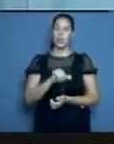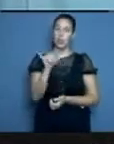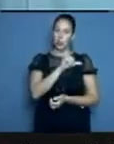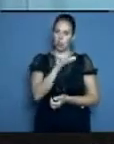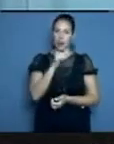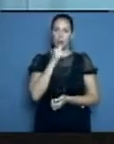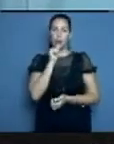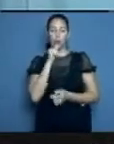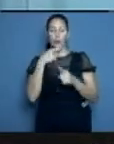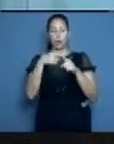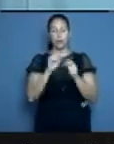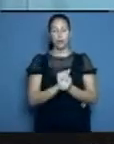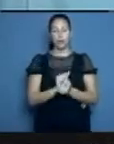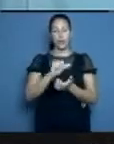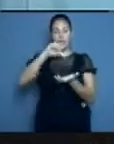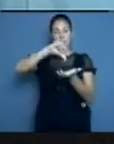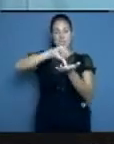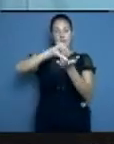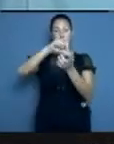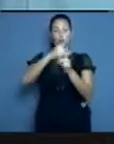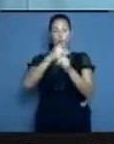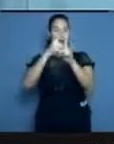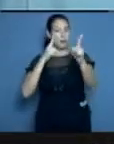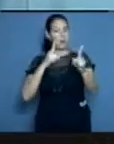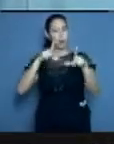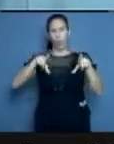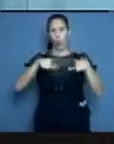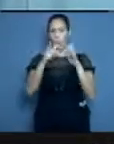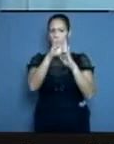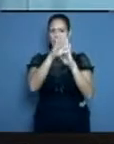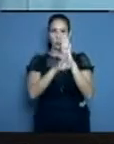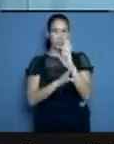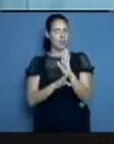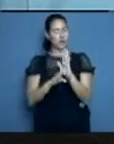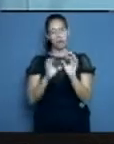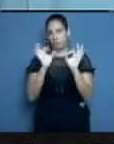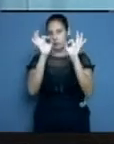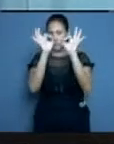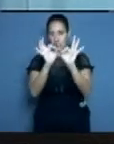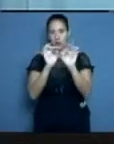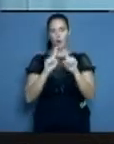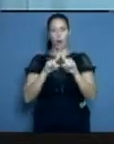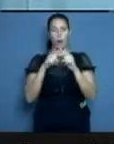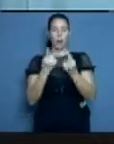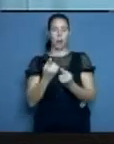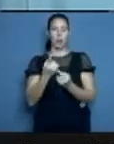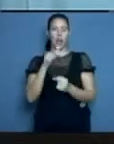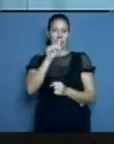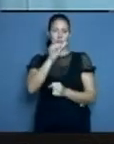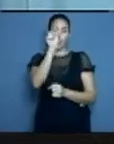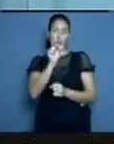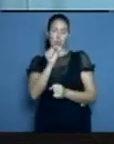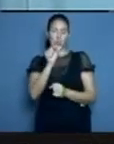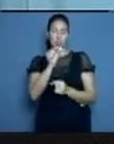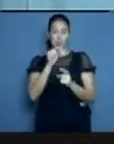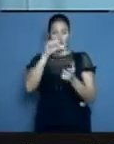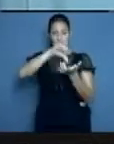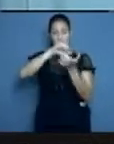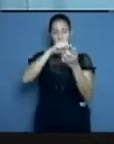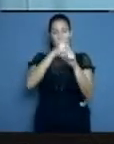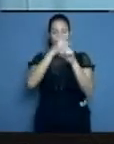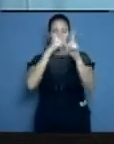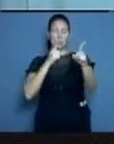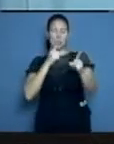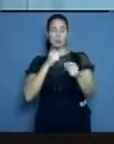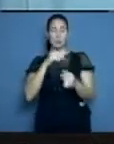personas tienen síntomas y prácticamente no hay medicamento. El médico pasa una sola vez, un momentico y no pasa